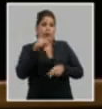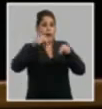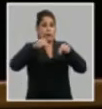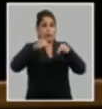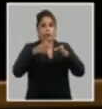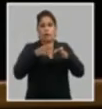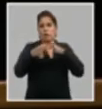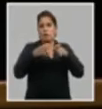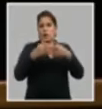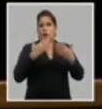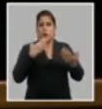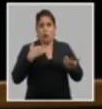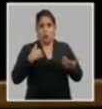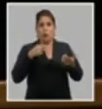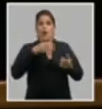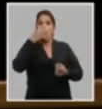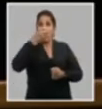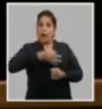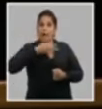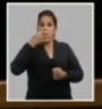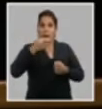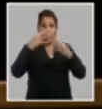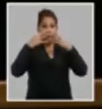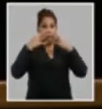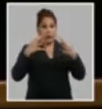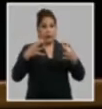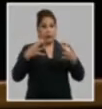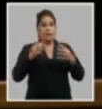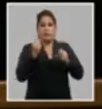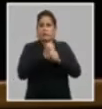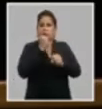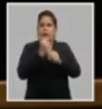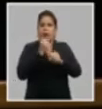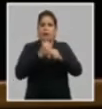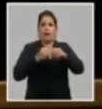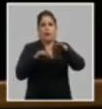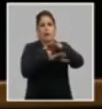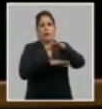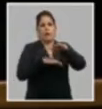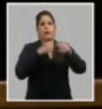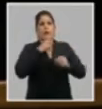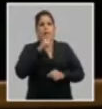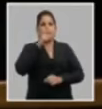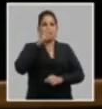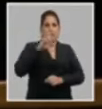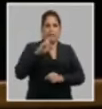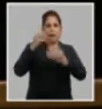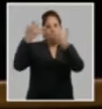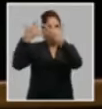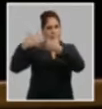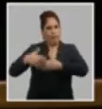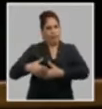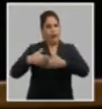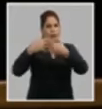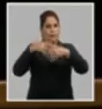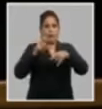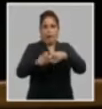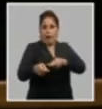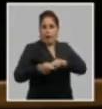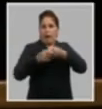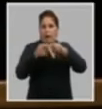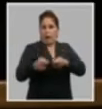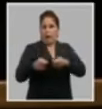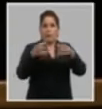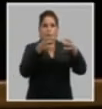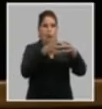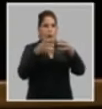funcionamiento. Es preciso rescatar el trabajo en la base, en la fábrica, en los campos y